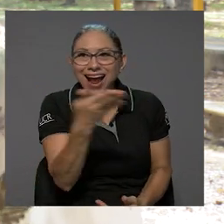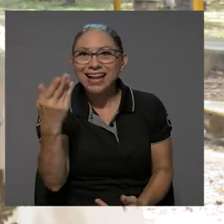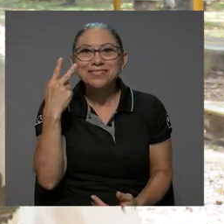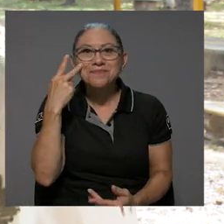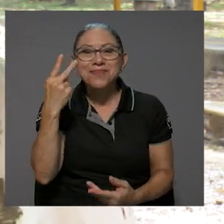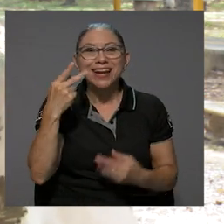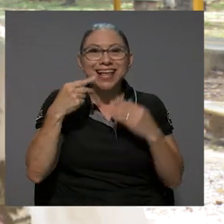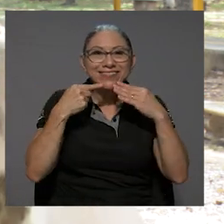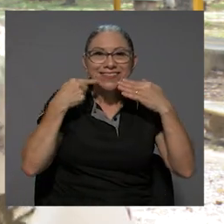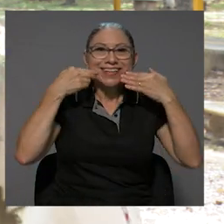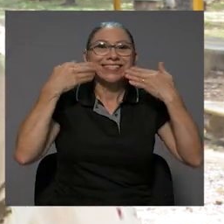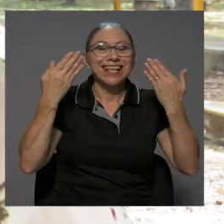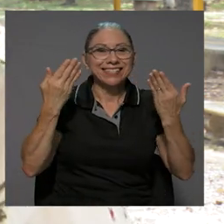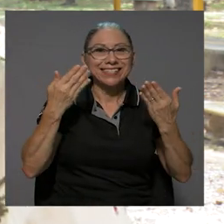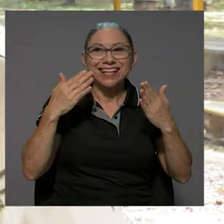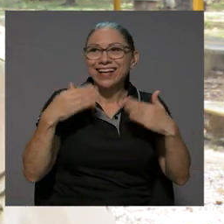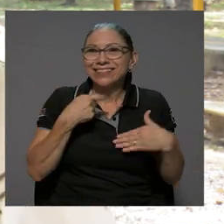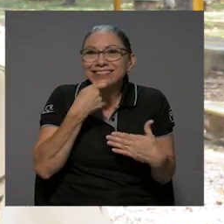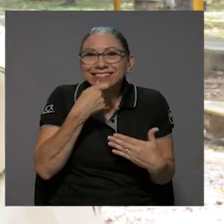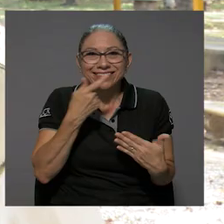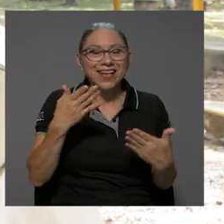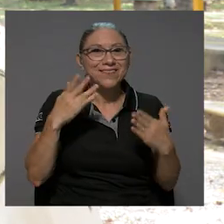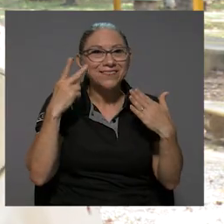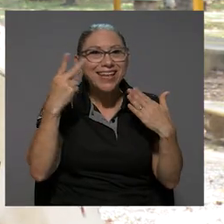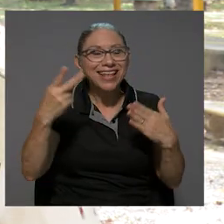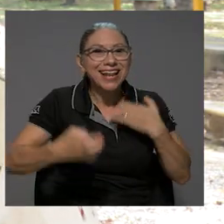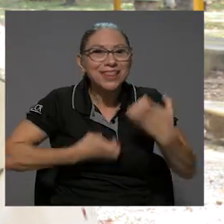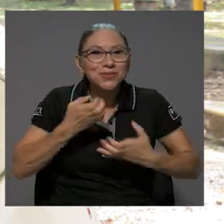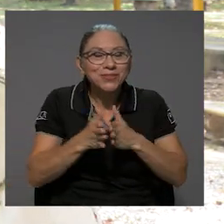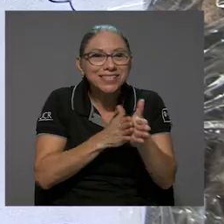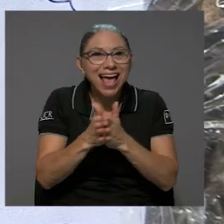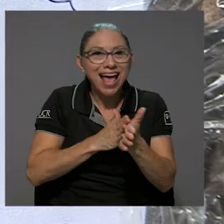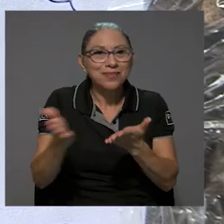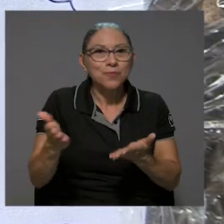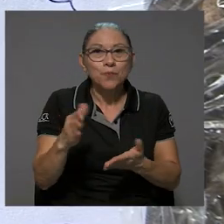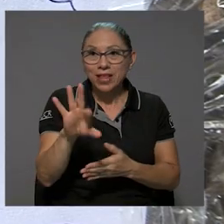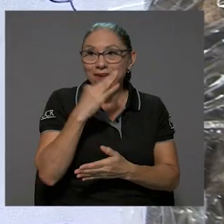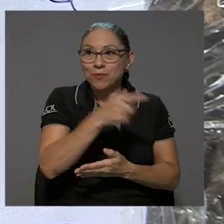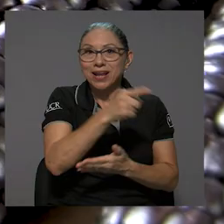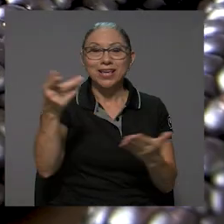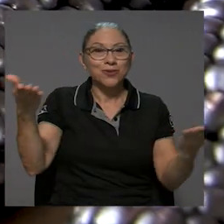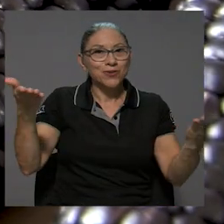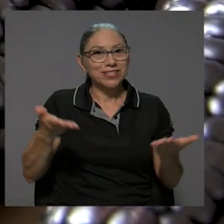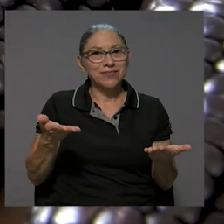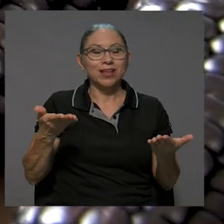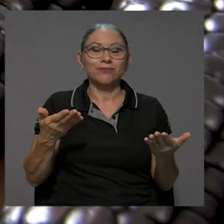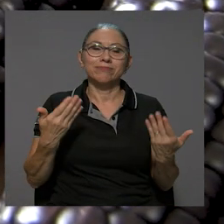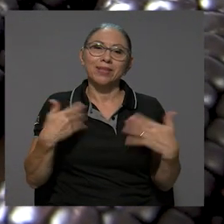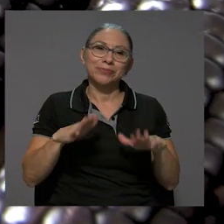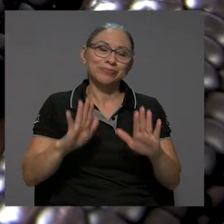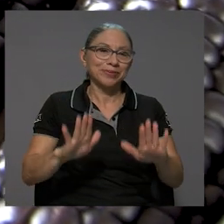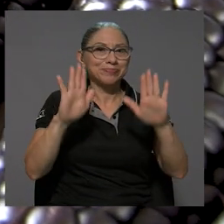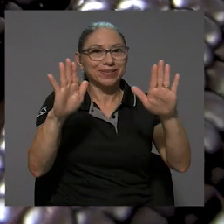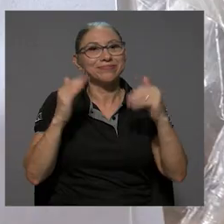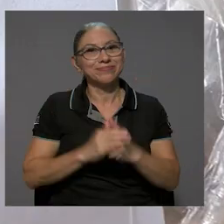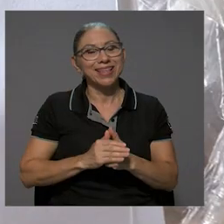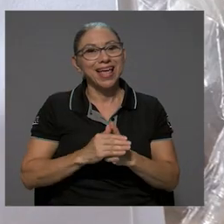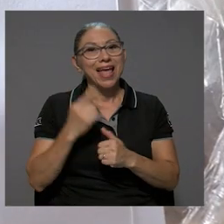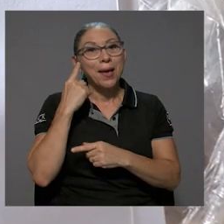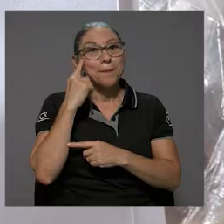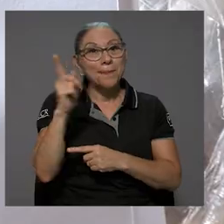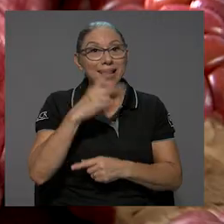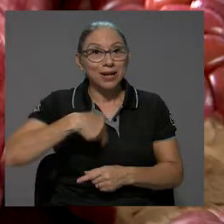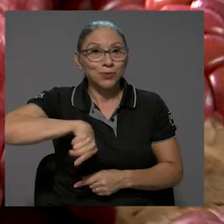risas, verle el entusiasmo de la forma en que lo recibieron es sumamente extraordinario